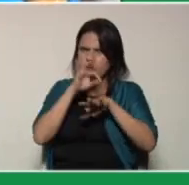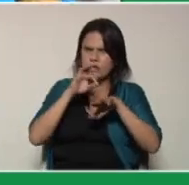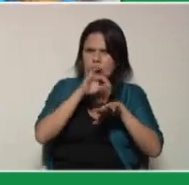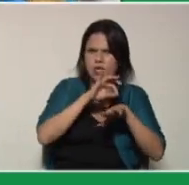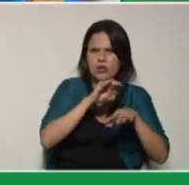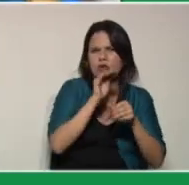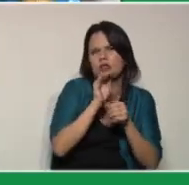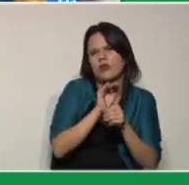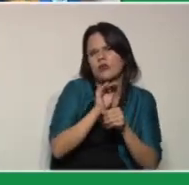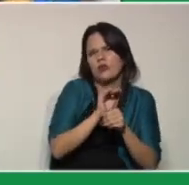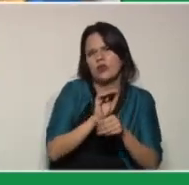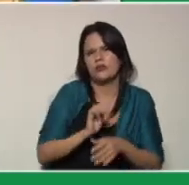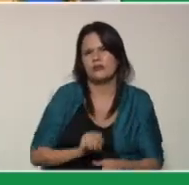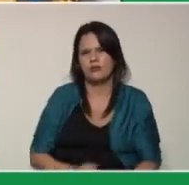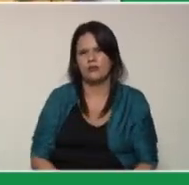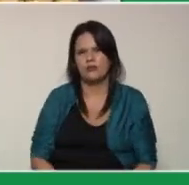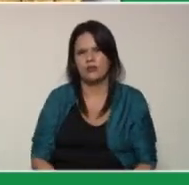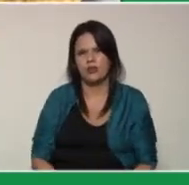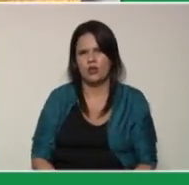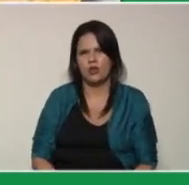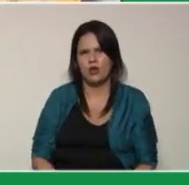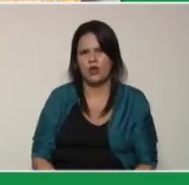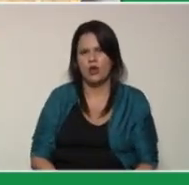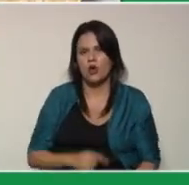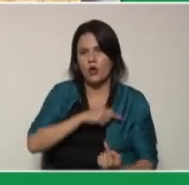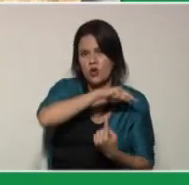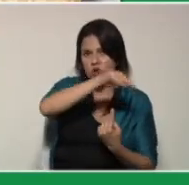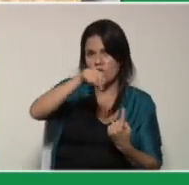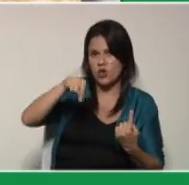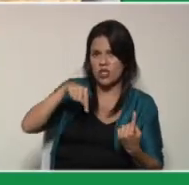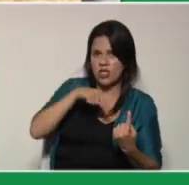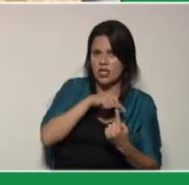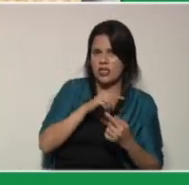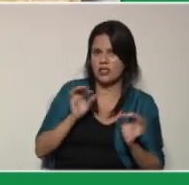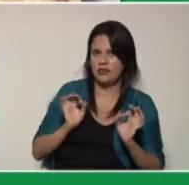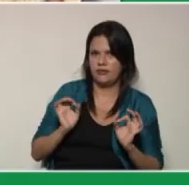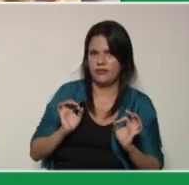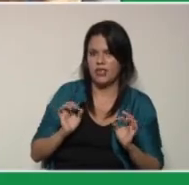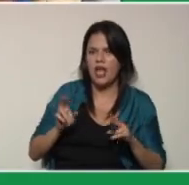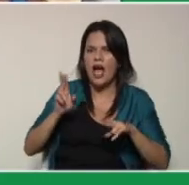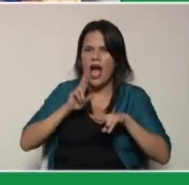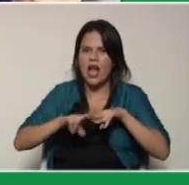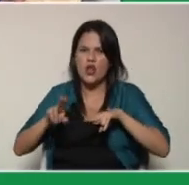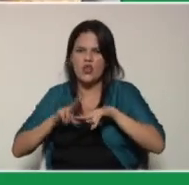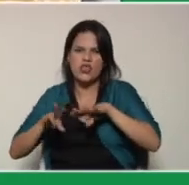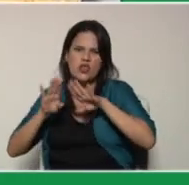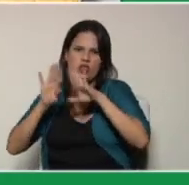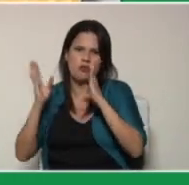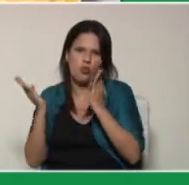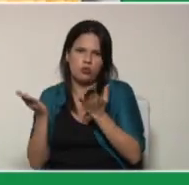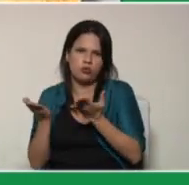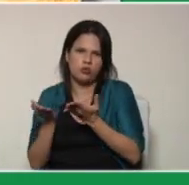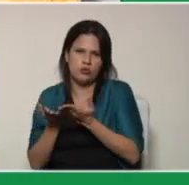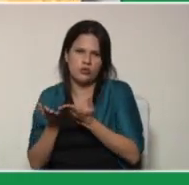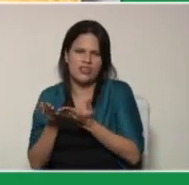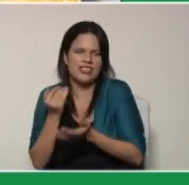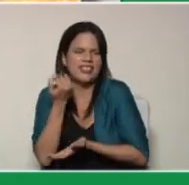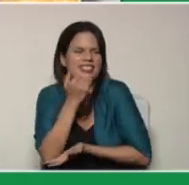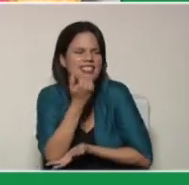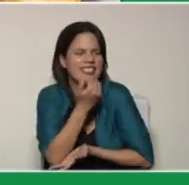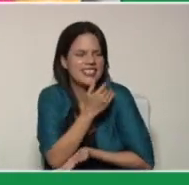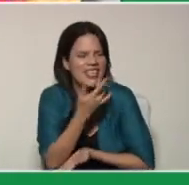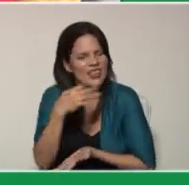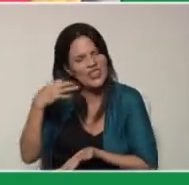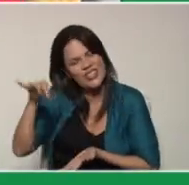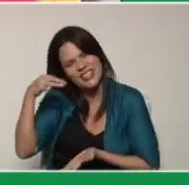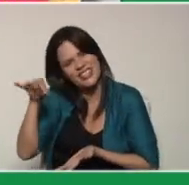te cuido, con rondas humanas, a los niños del mundo. ¡Al tolón